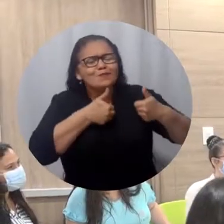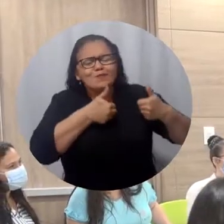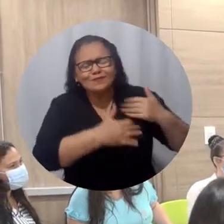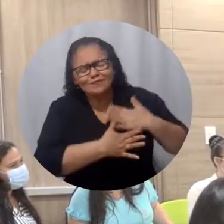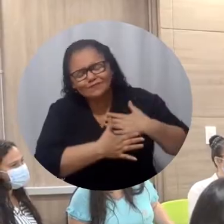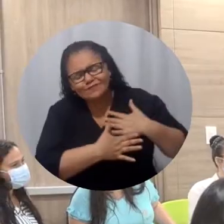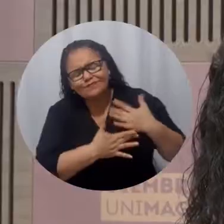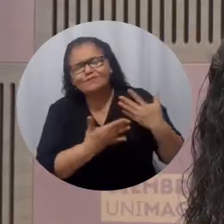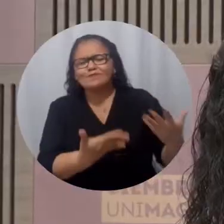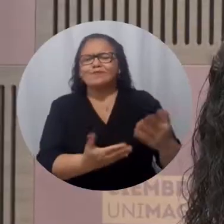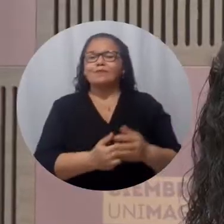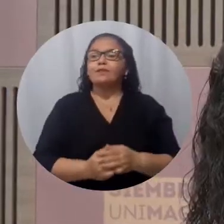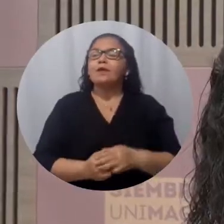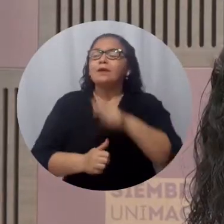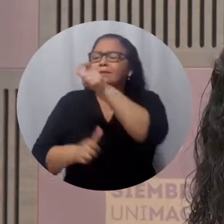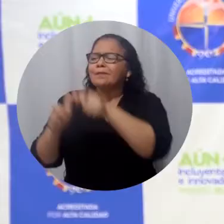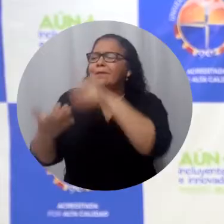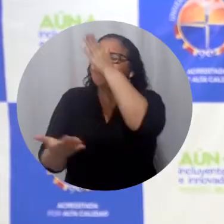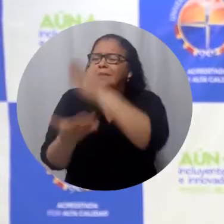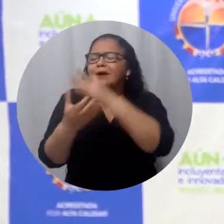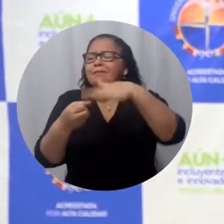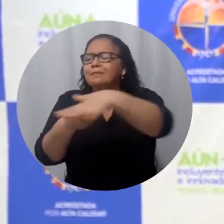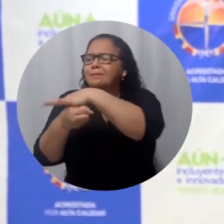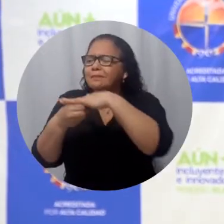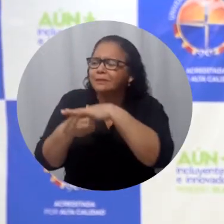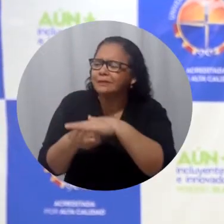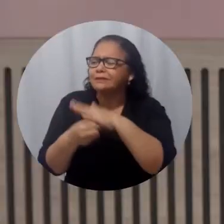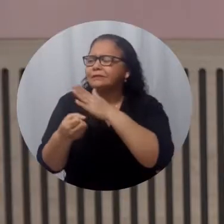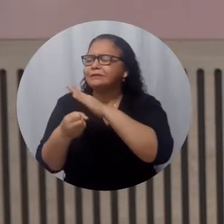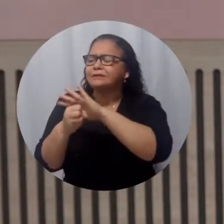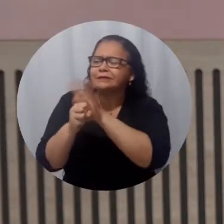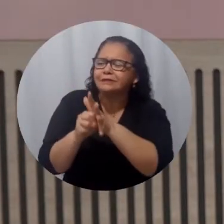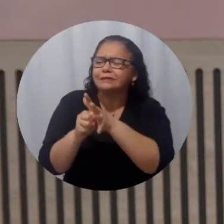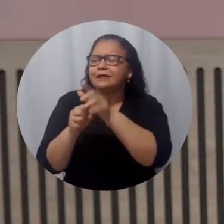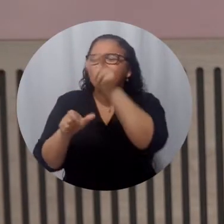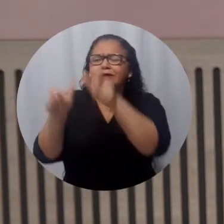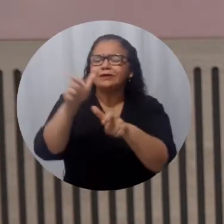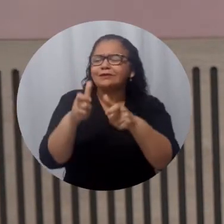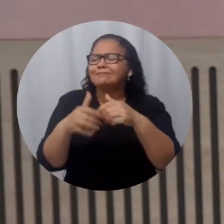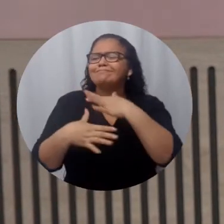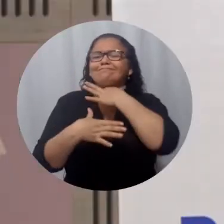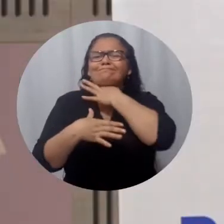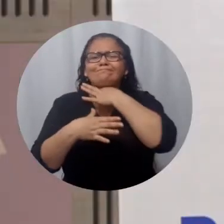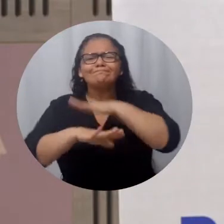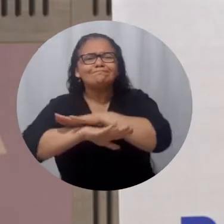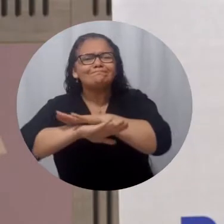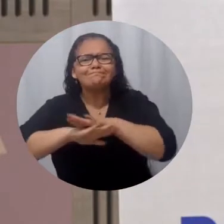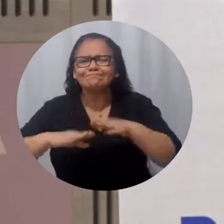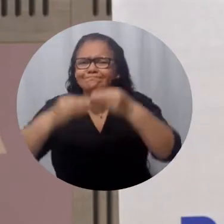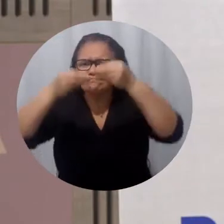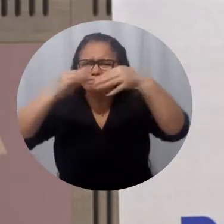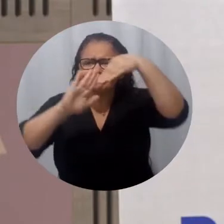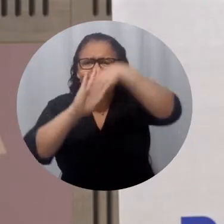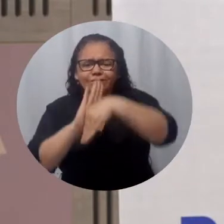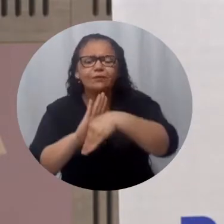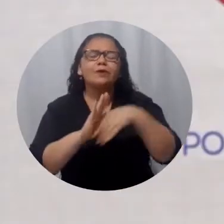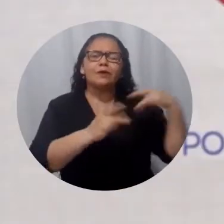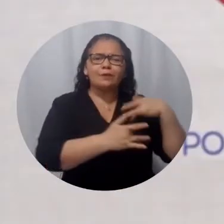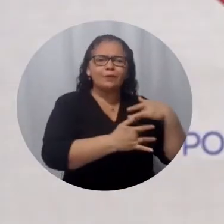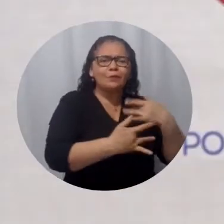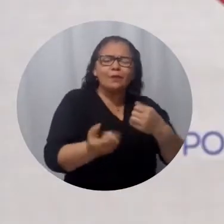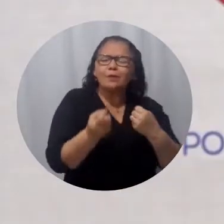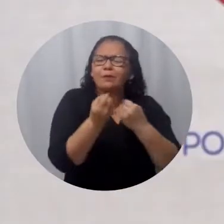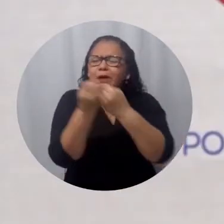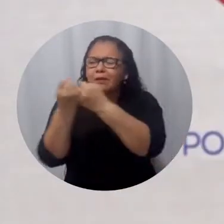gente que en pandemia perdió todo. Y yo creo que la universidad demostró en este periodo que somos una comunidad residente, pero sobre todo solidaria.